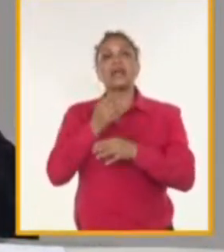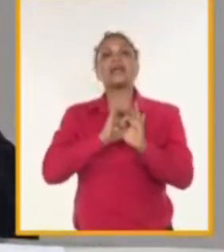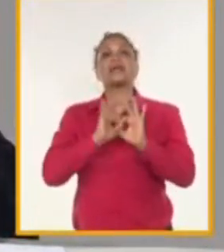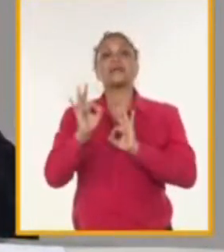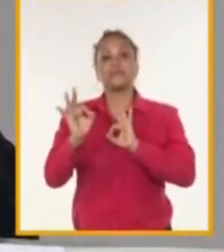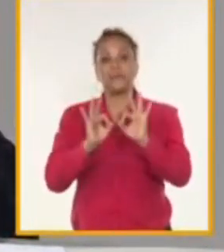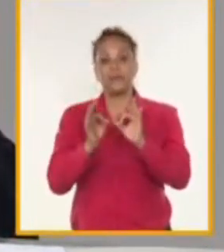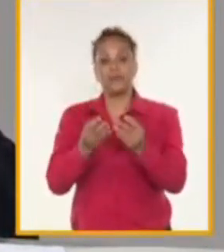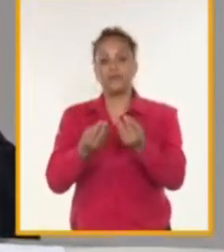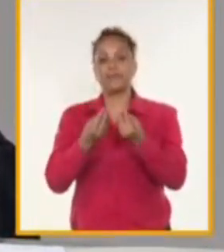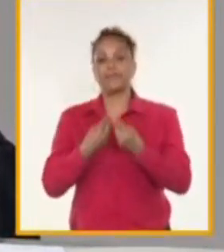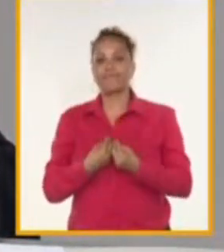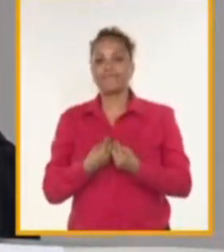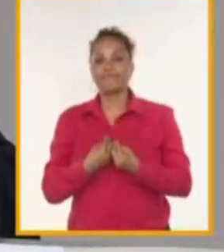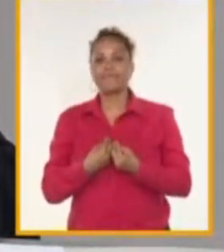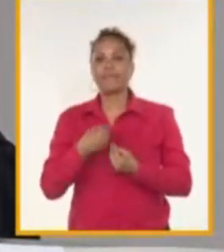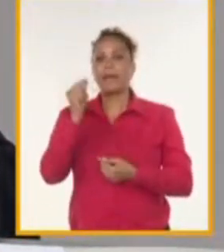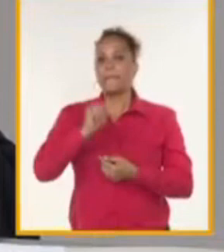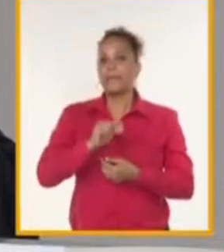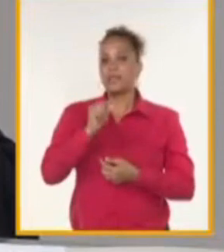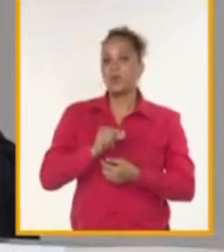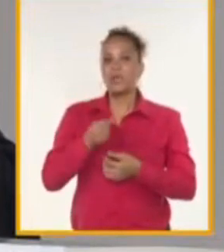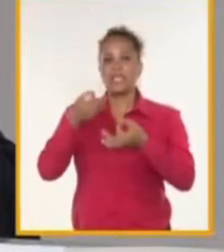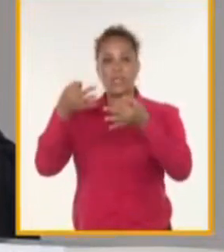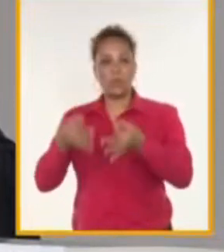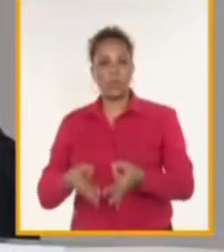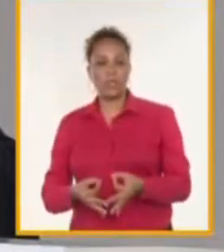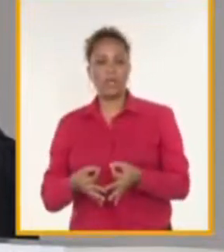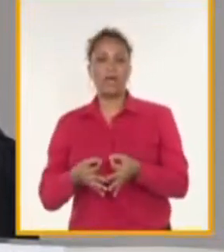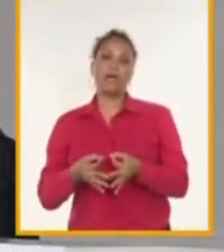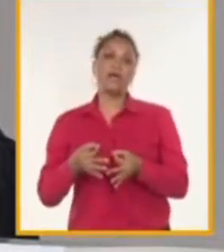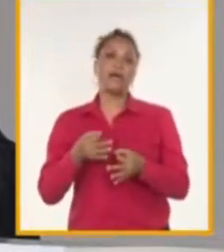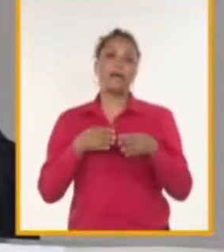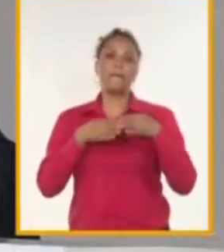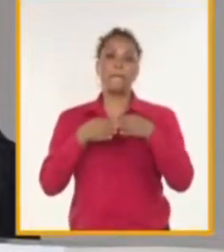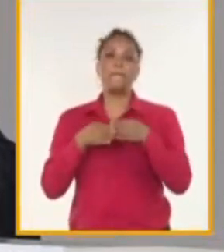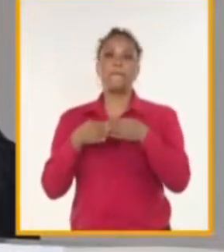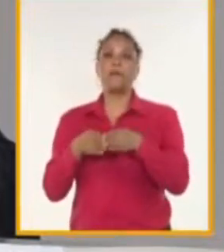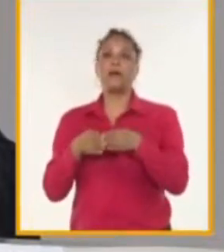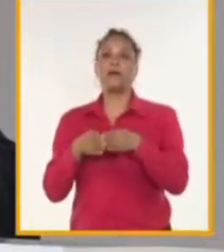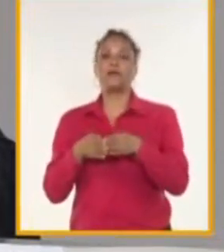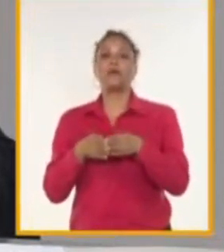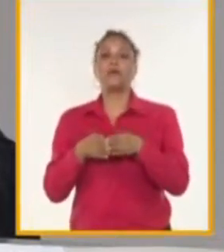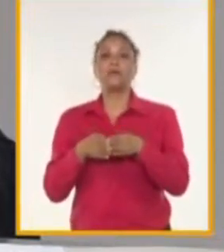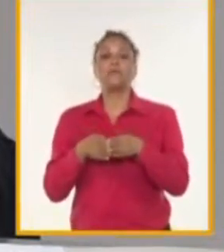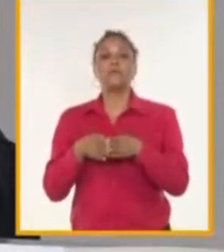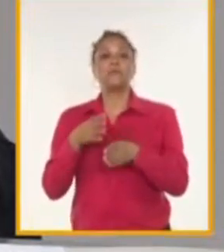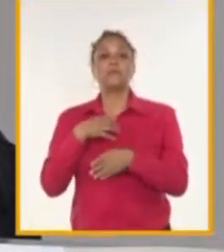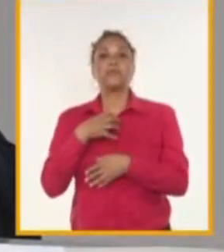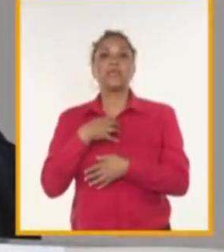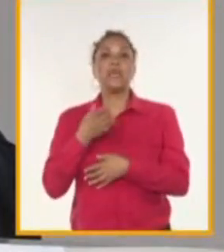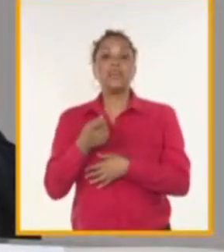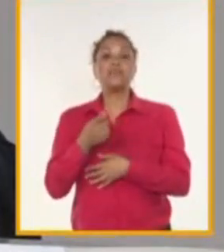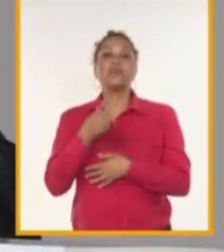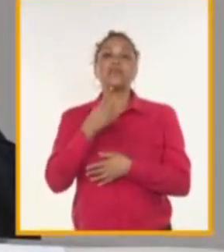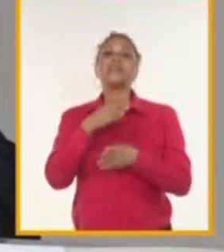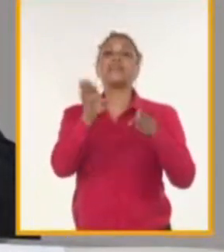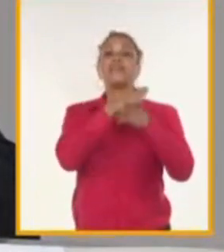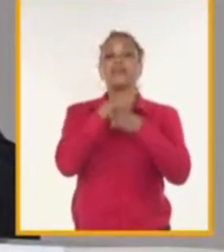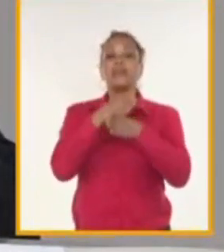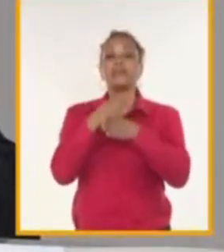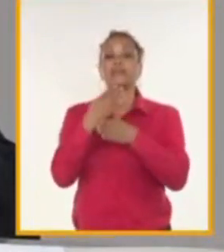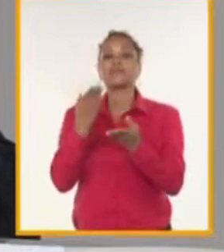a sus clientes globales y a las navieras en materia de seguridad nos distingue en la región.